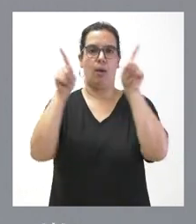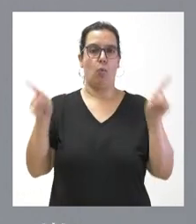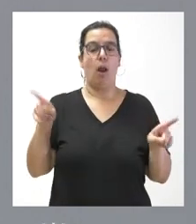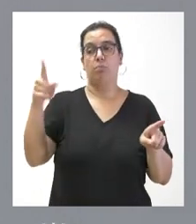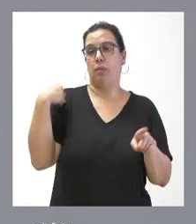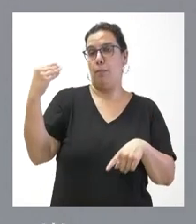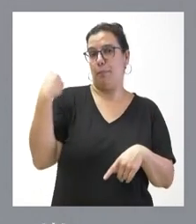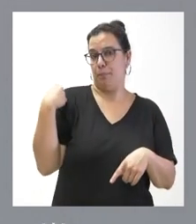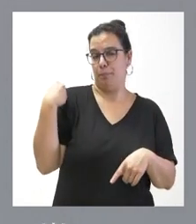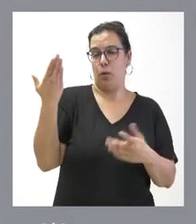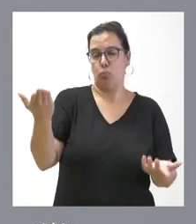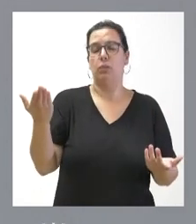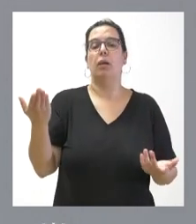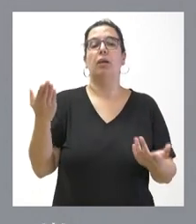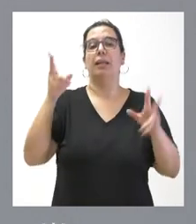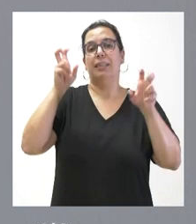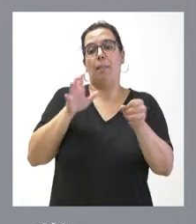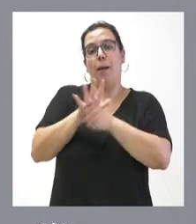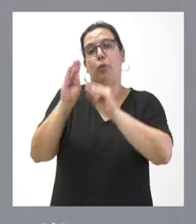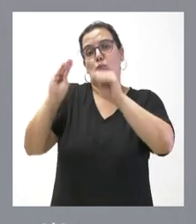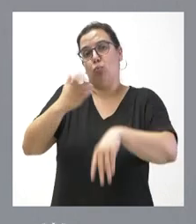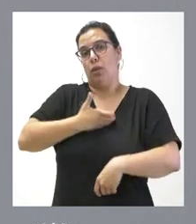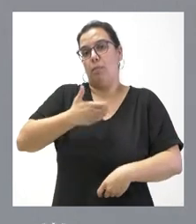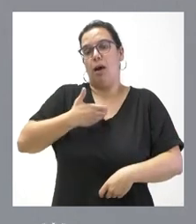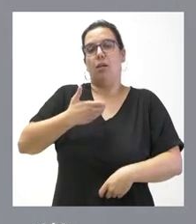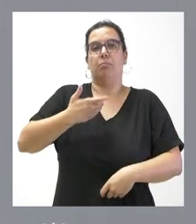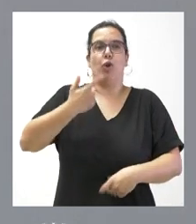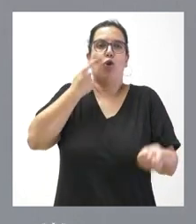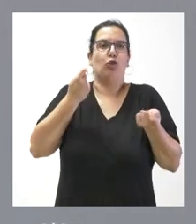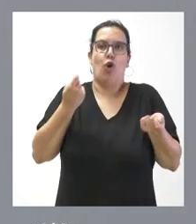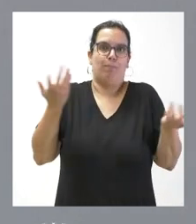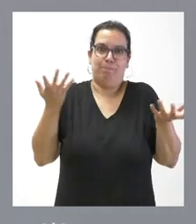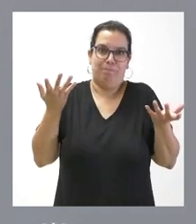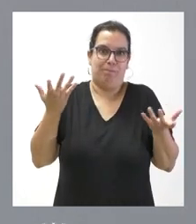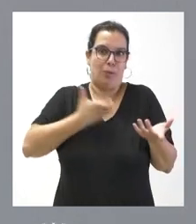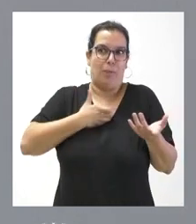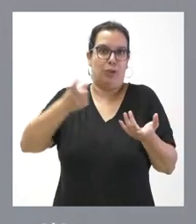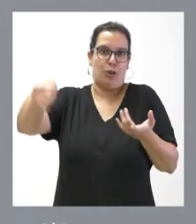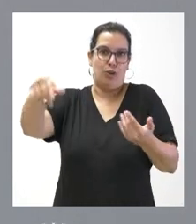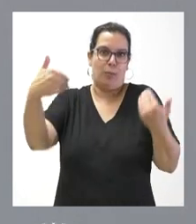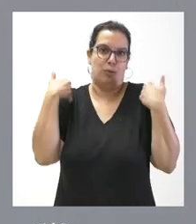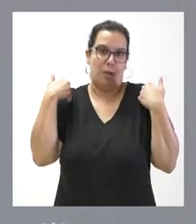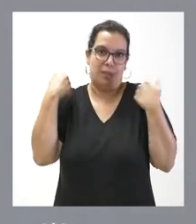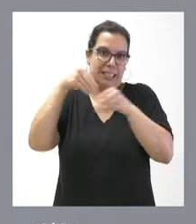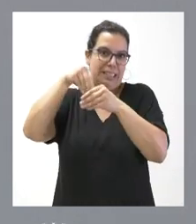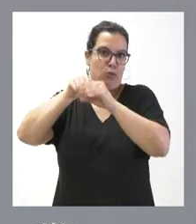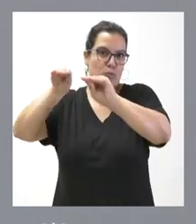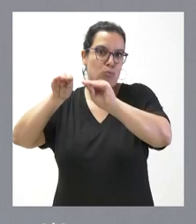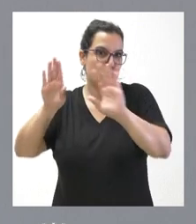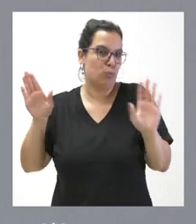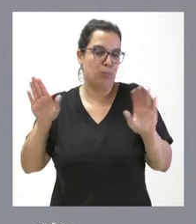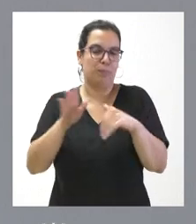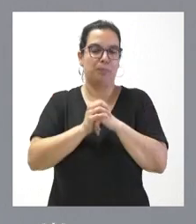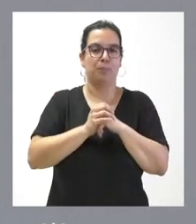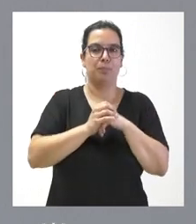plantea sobre una cuestión de ámbito municipal que, lógicamente, el control en el ayuntamiento corresponde al propio trabajo interno de los